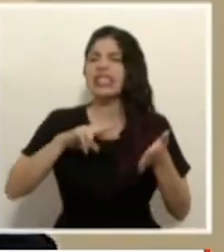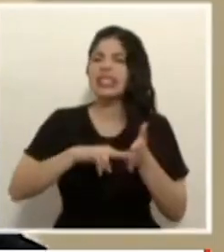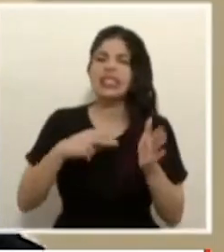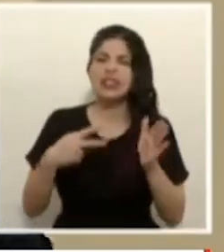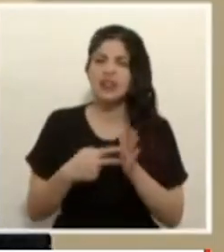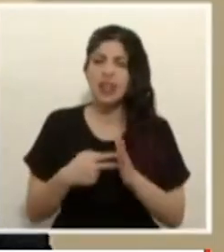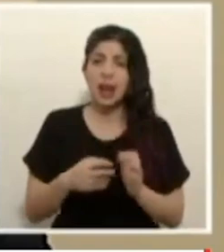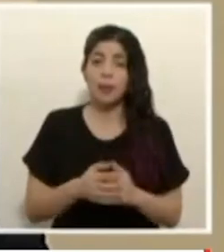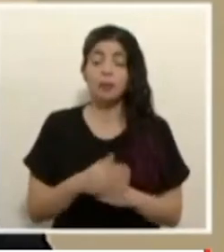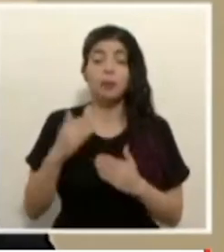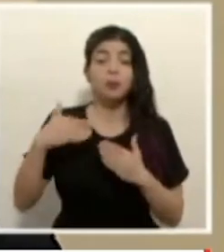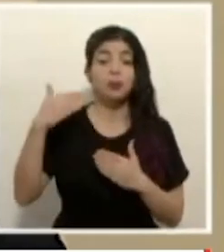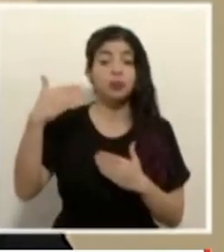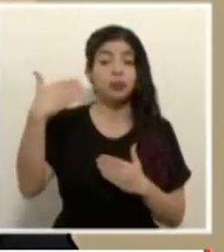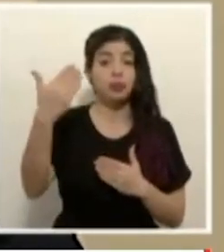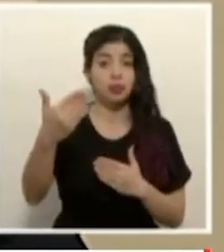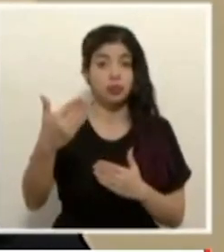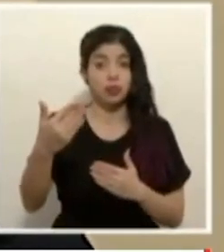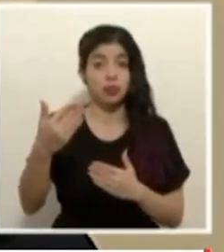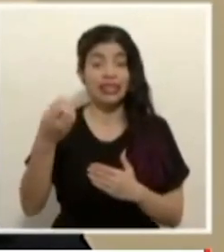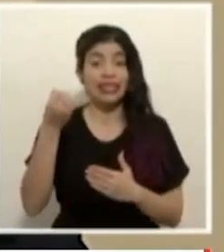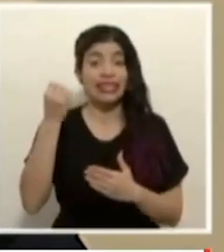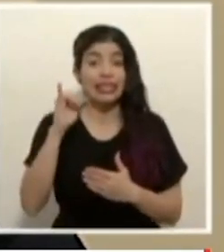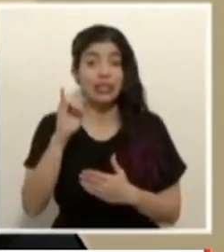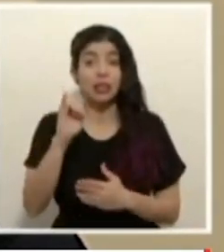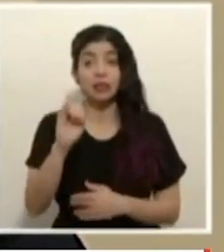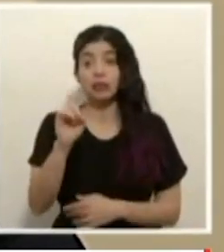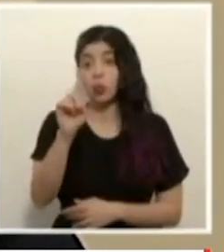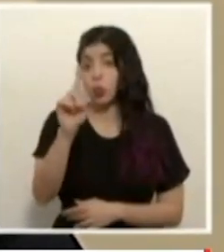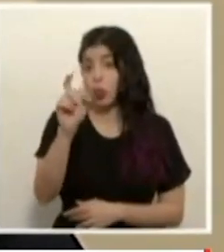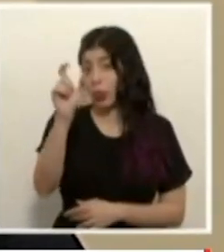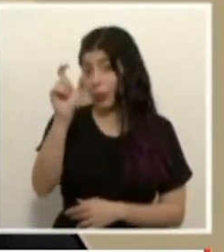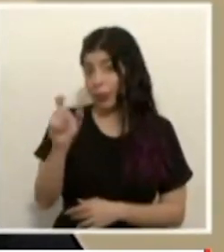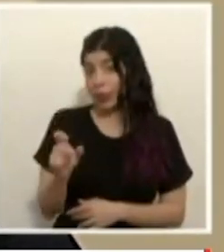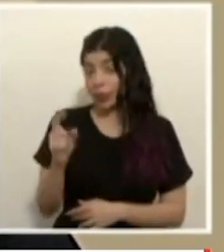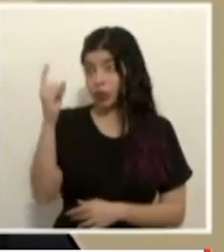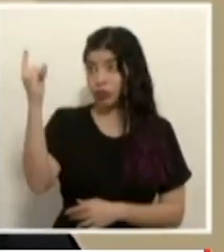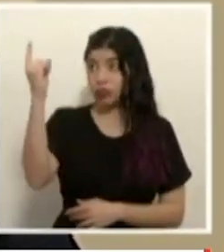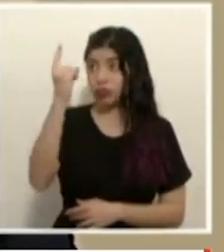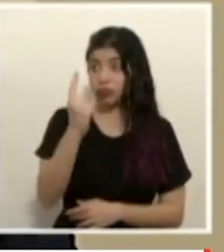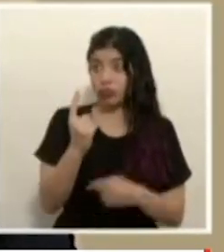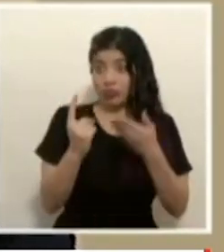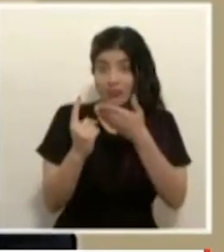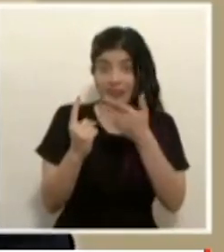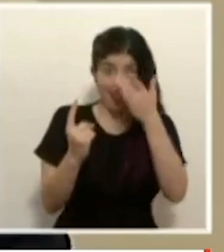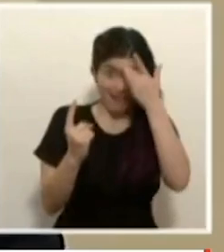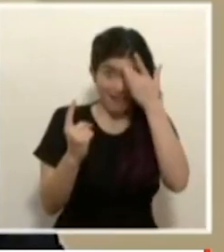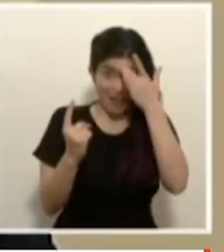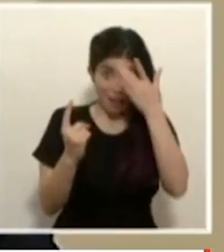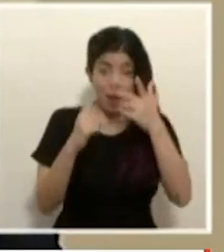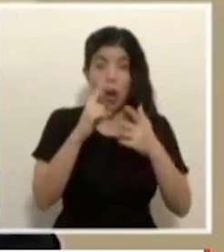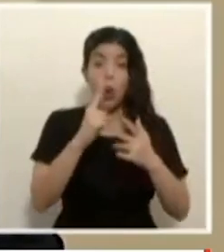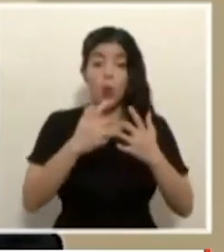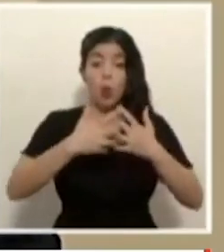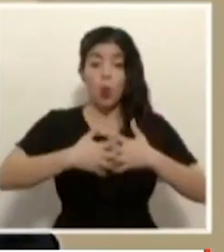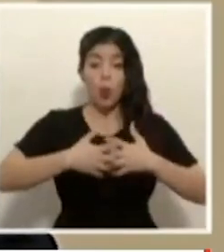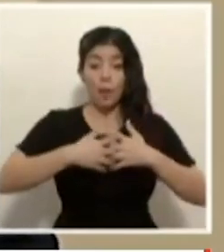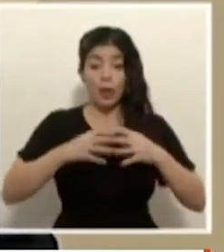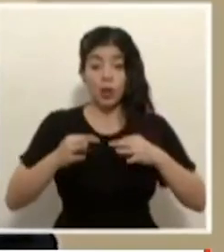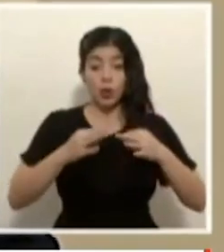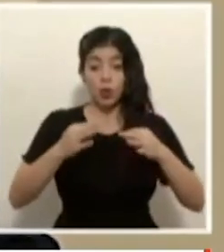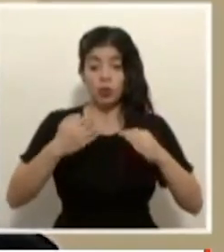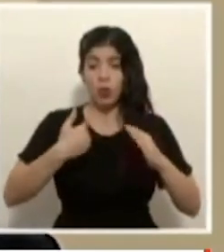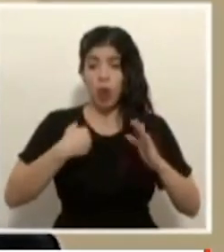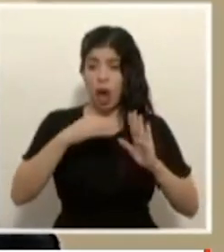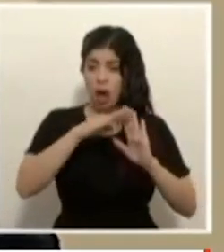en la eventualidad de que una persona esté contagiada una empresa turística que adoptó esos protocolos de